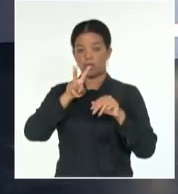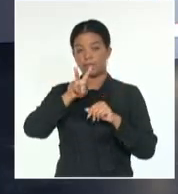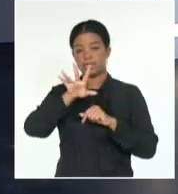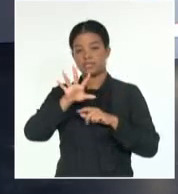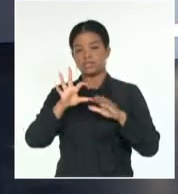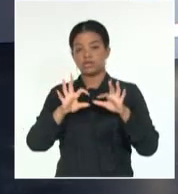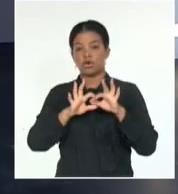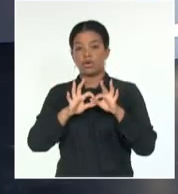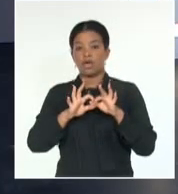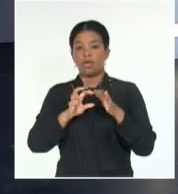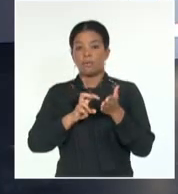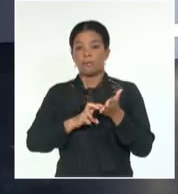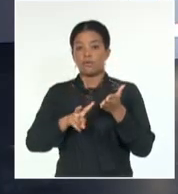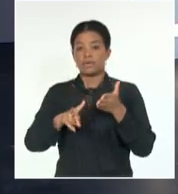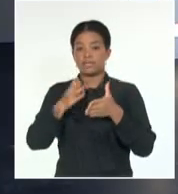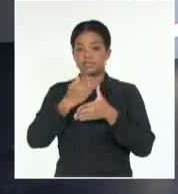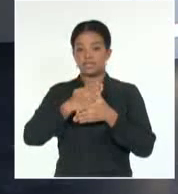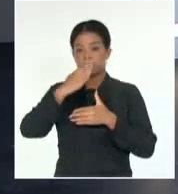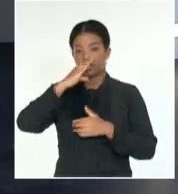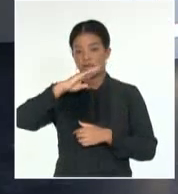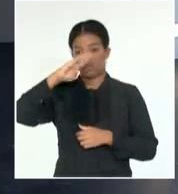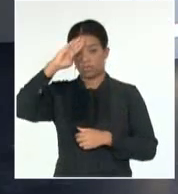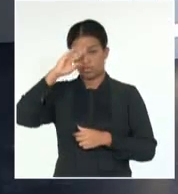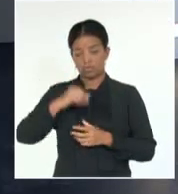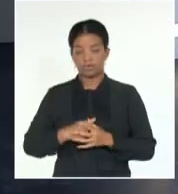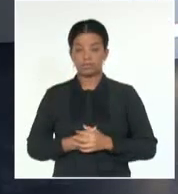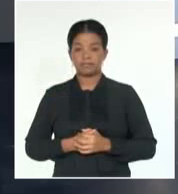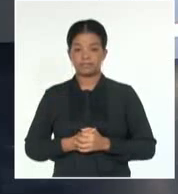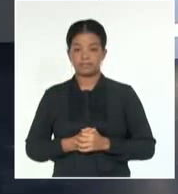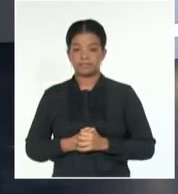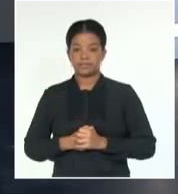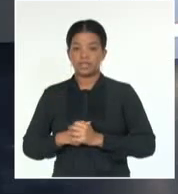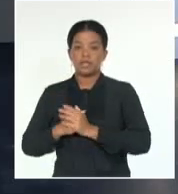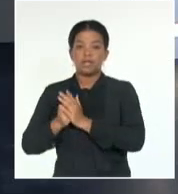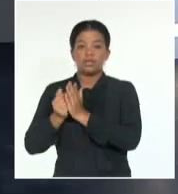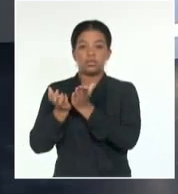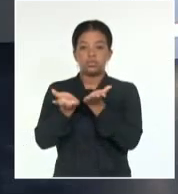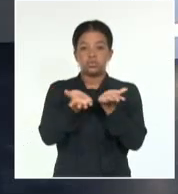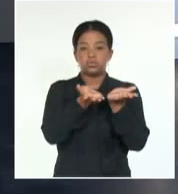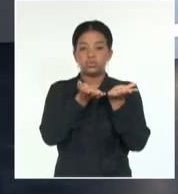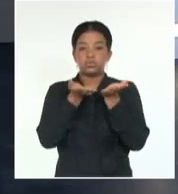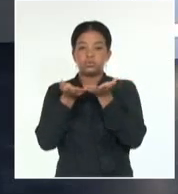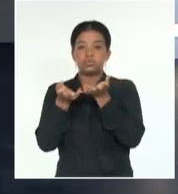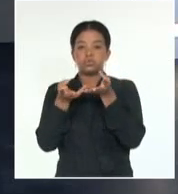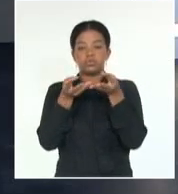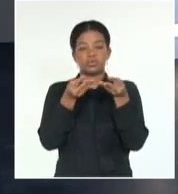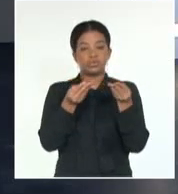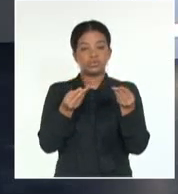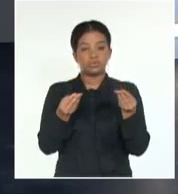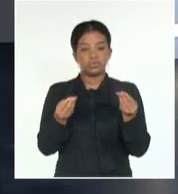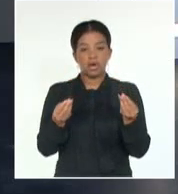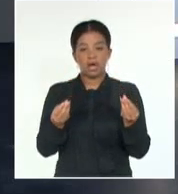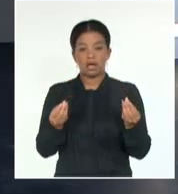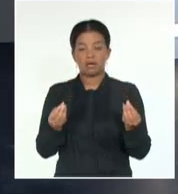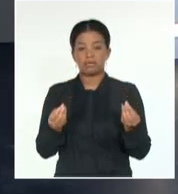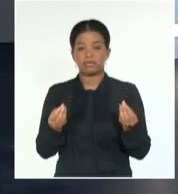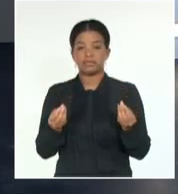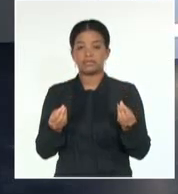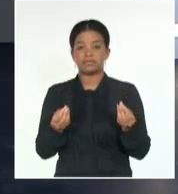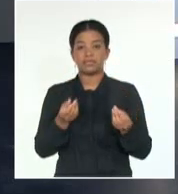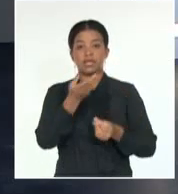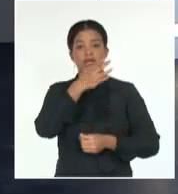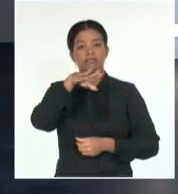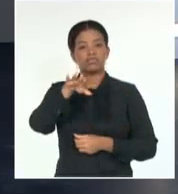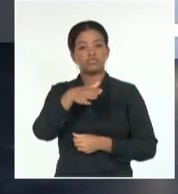provincia de Santiago de Cuba, mientras que habrá vientos variables y débiles y habrá poco oleaje en la costa